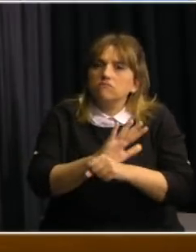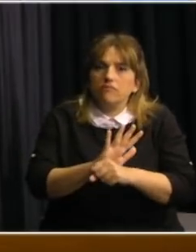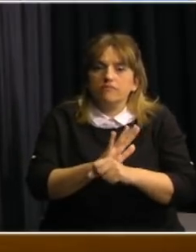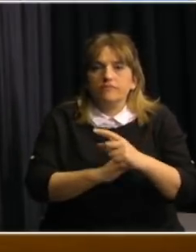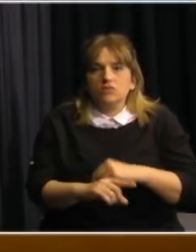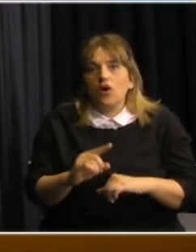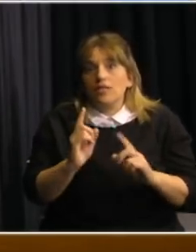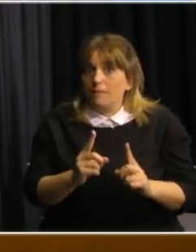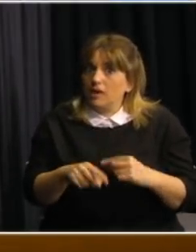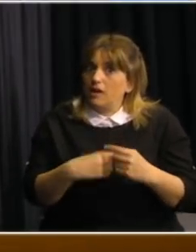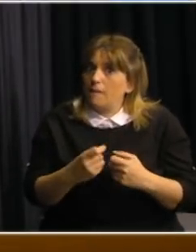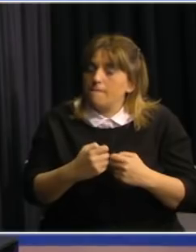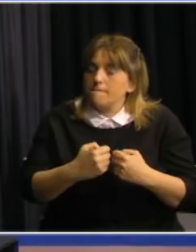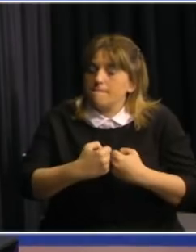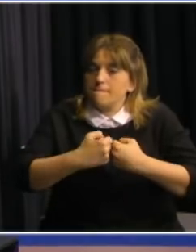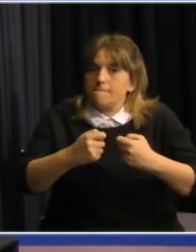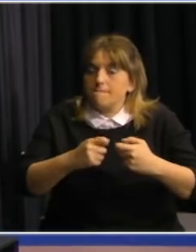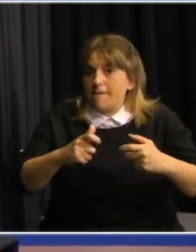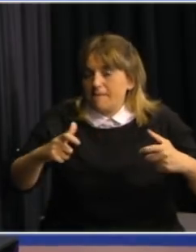intensa, en particular en Europa.